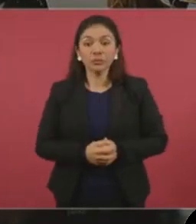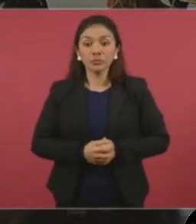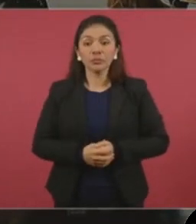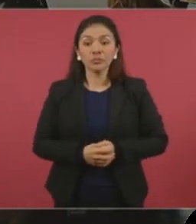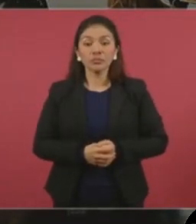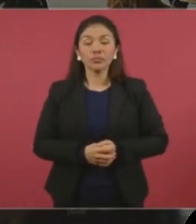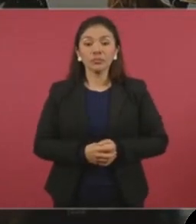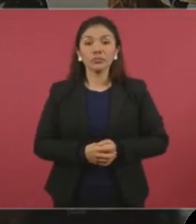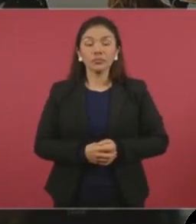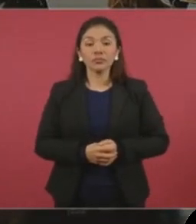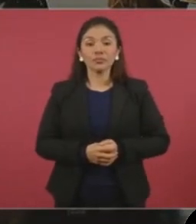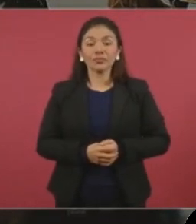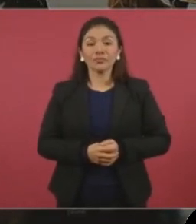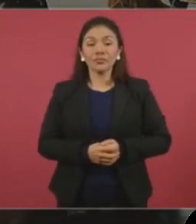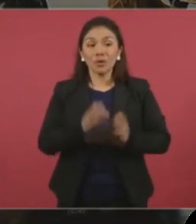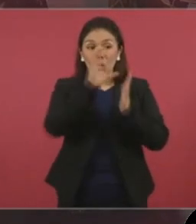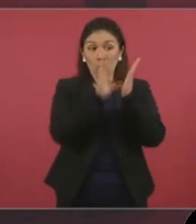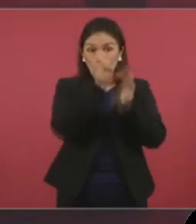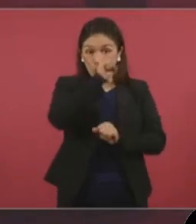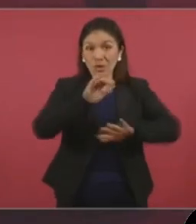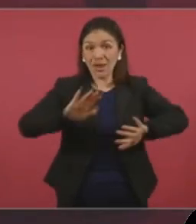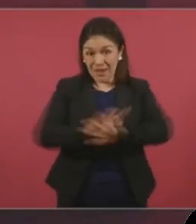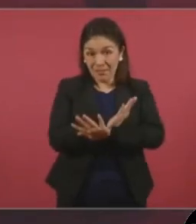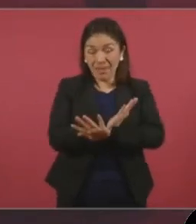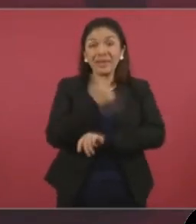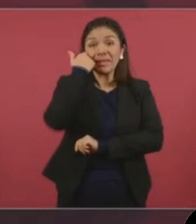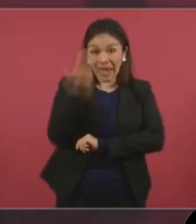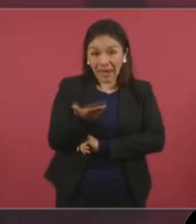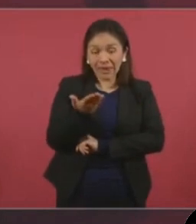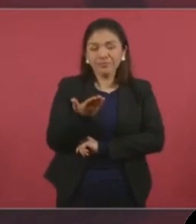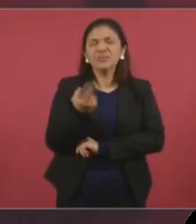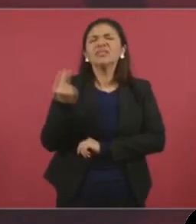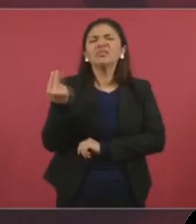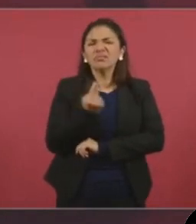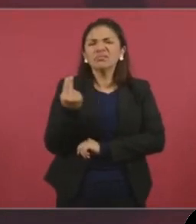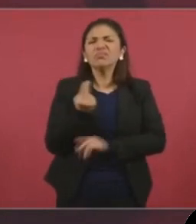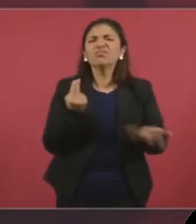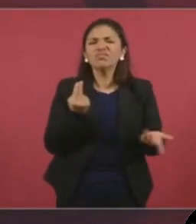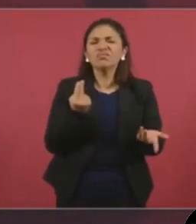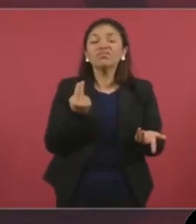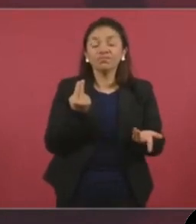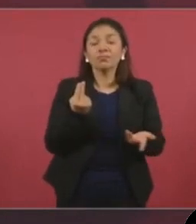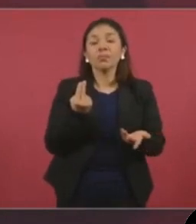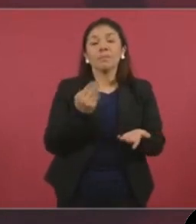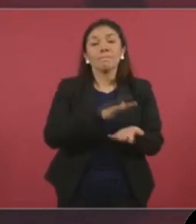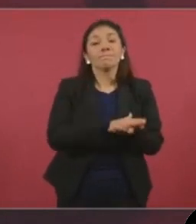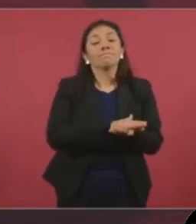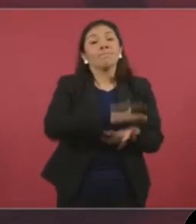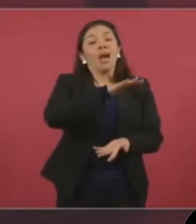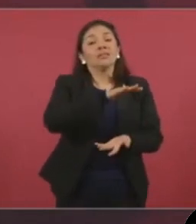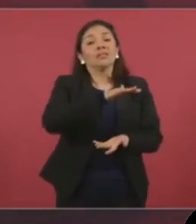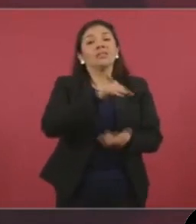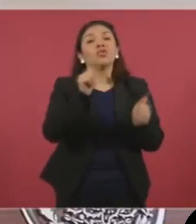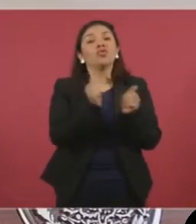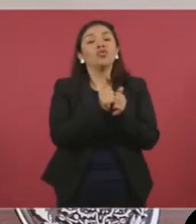Para reformar la Constitución se necesita mayoría calificada, no sólo